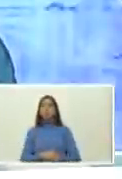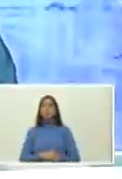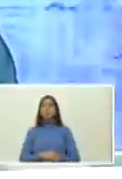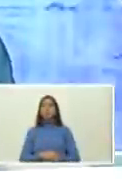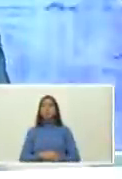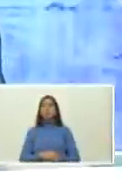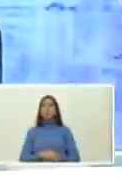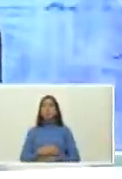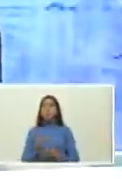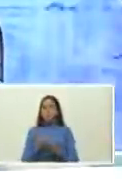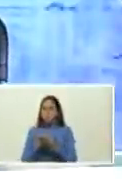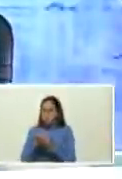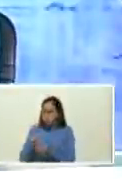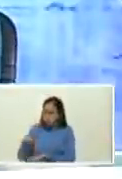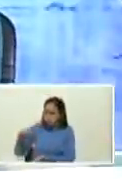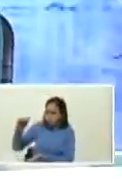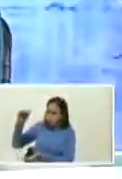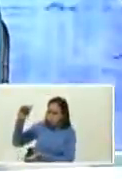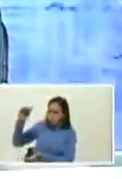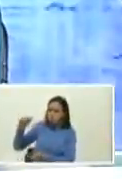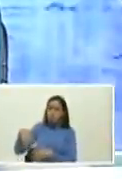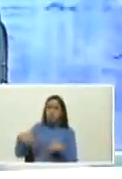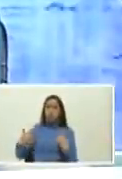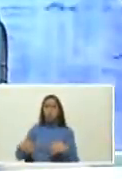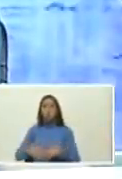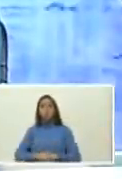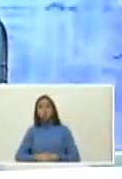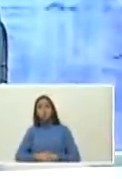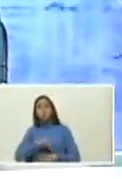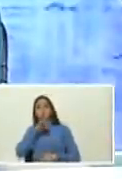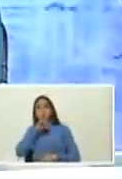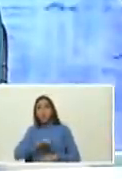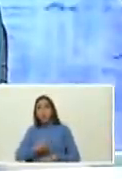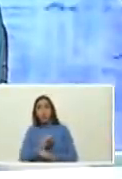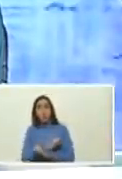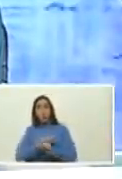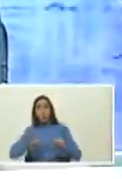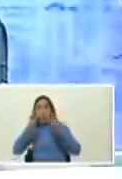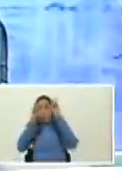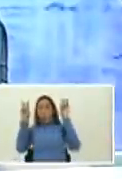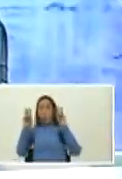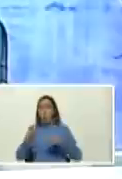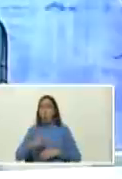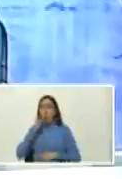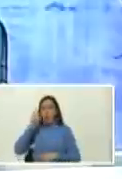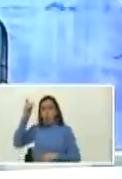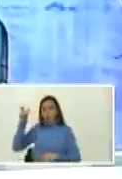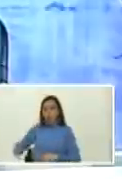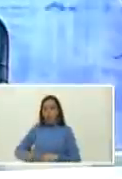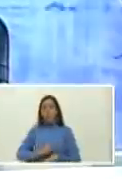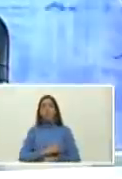aquí me trae una cantidad de libros otra vez historias imposibles de Gabriel Jiménez Emam